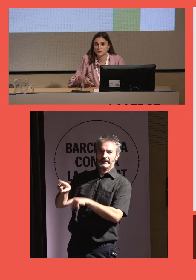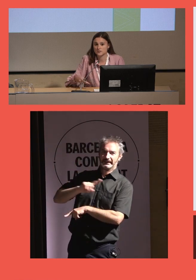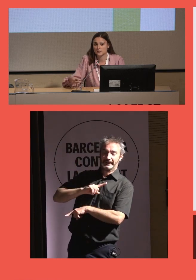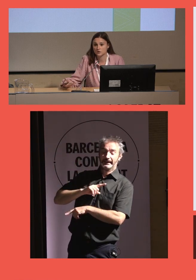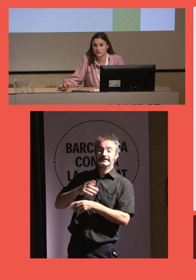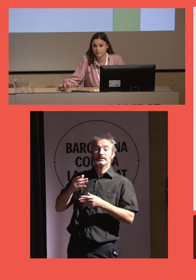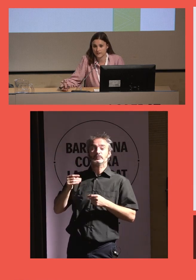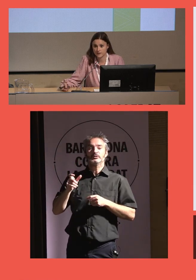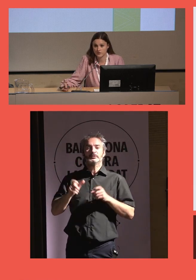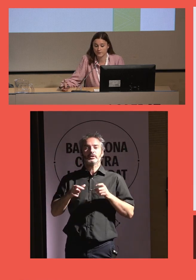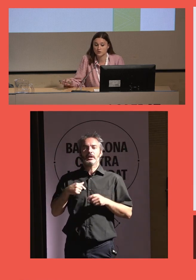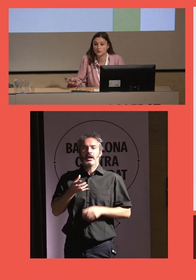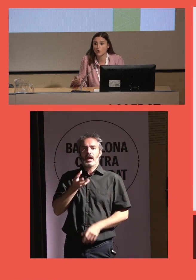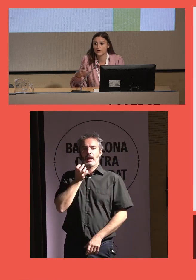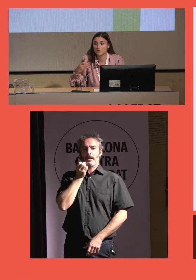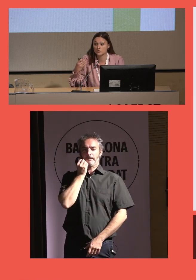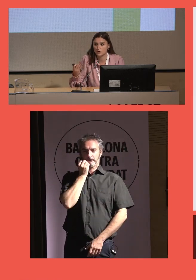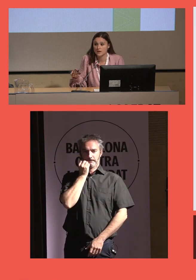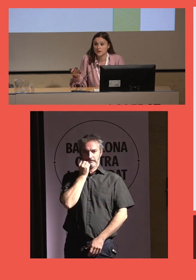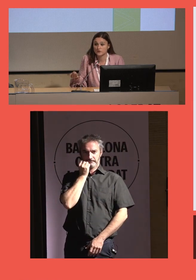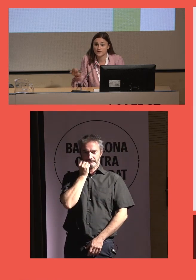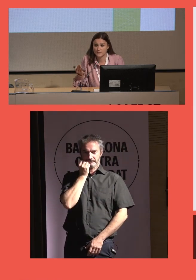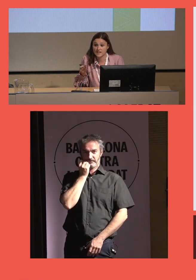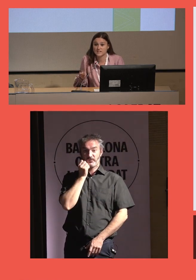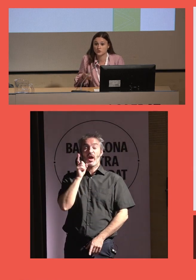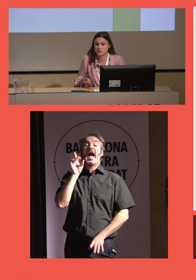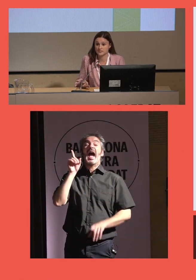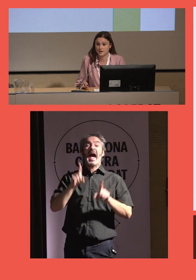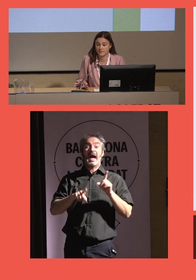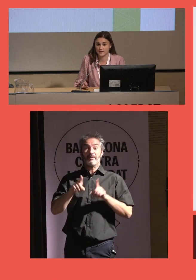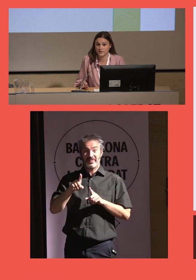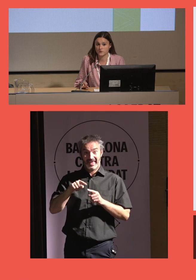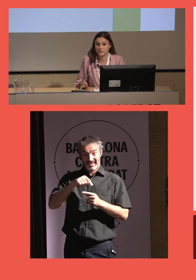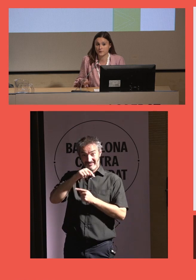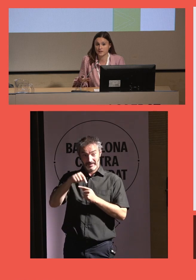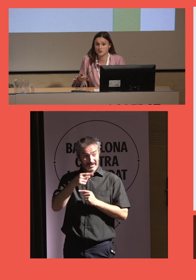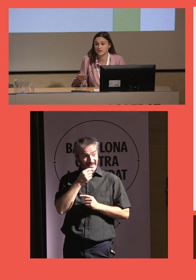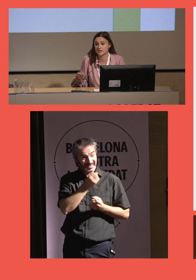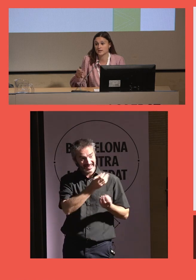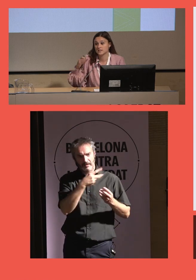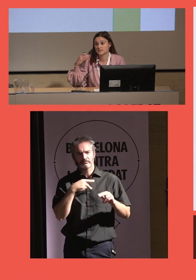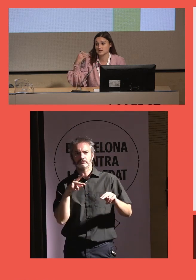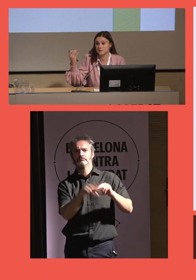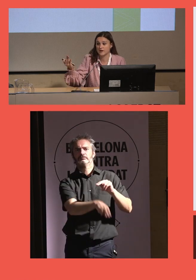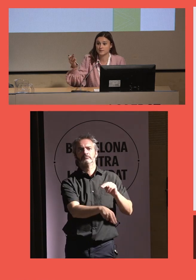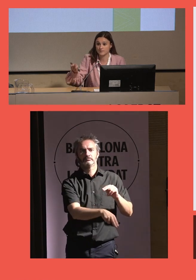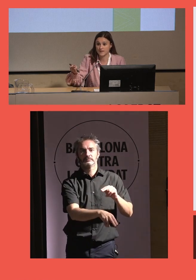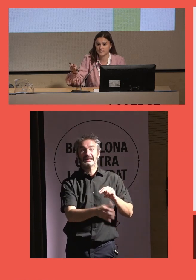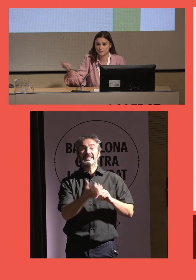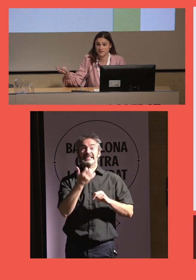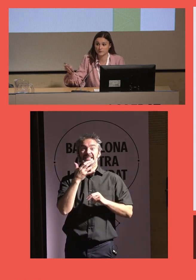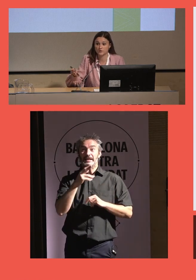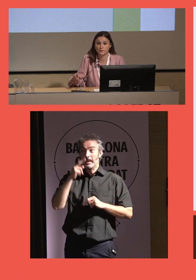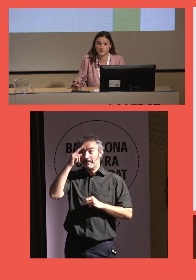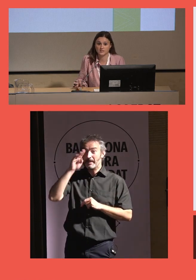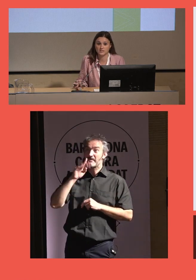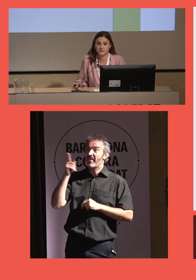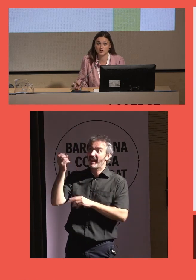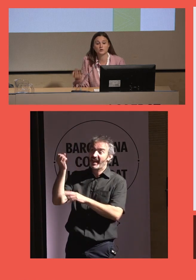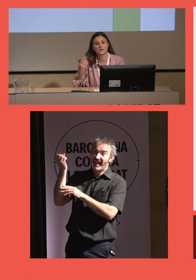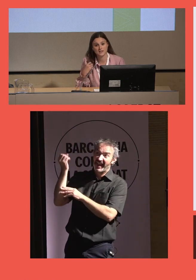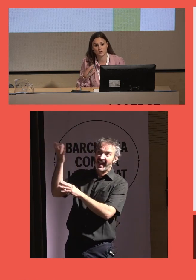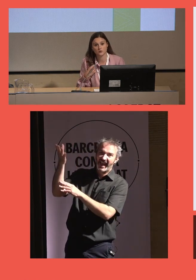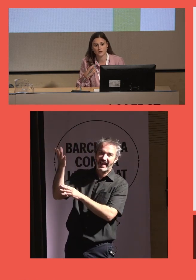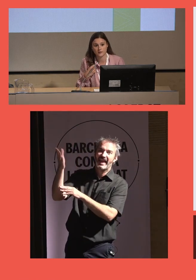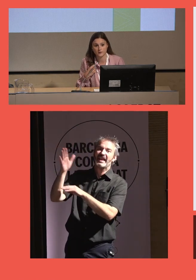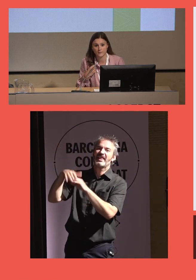hay muchas personas que no quieren pedir ayuda por esto. O incluso los familiares no les dejan pedir ayuda por el hecho de que si mi padre o mi madre está pidiendo ayuda porque se